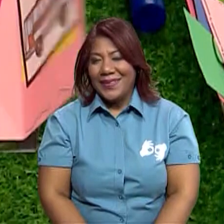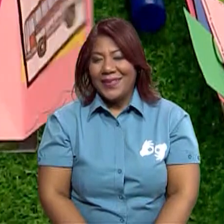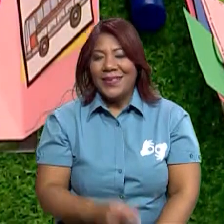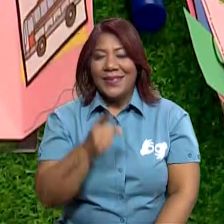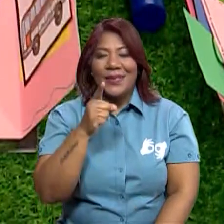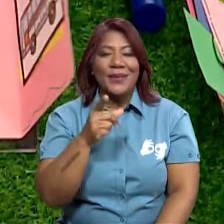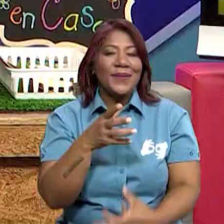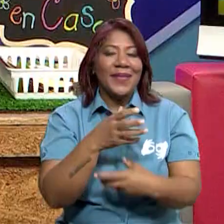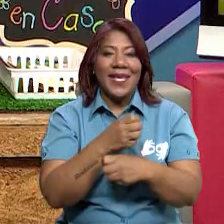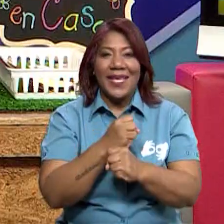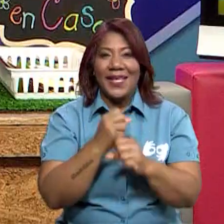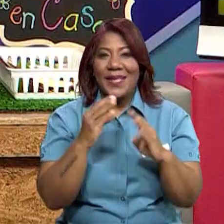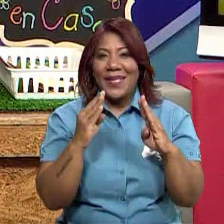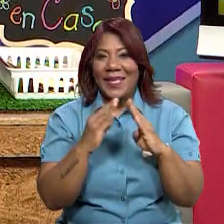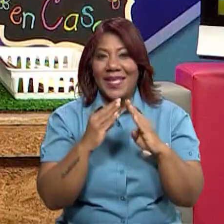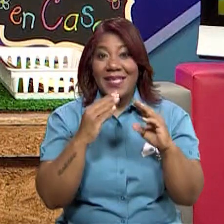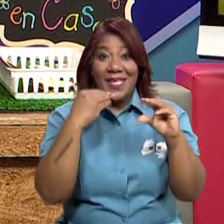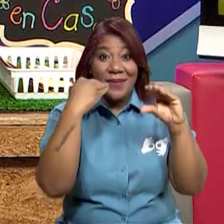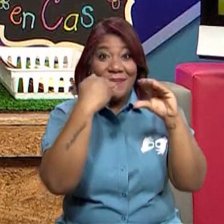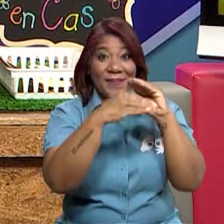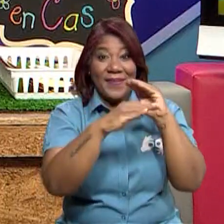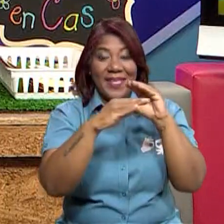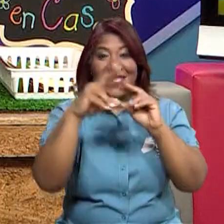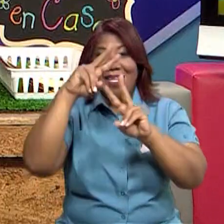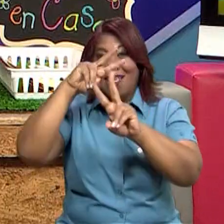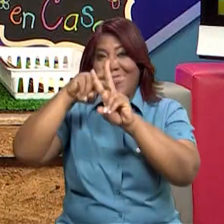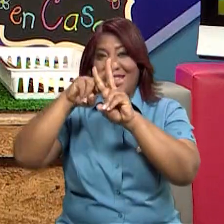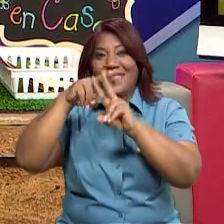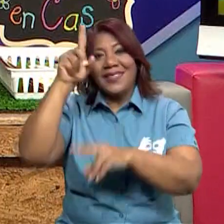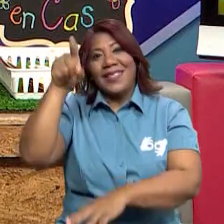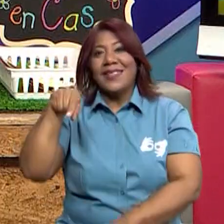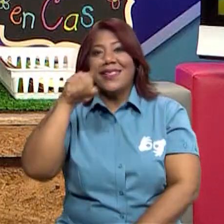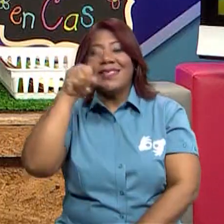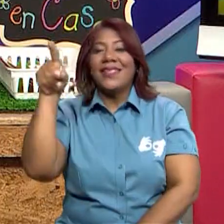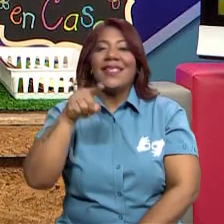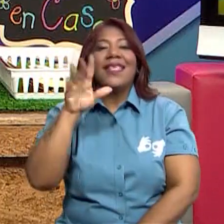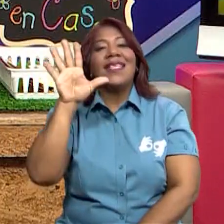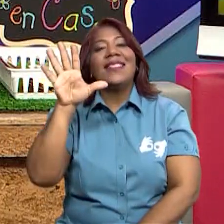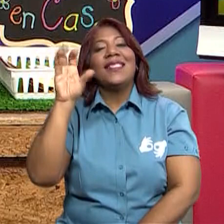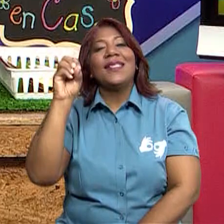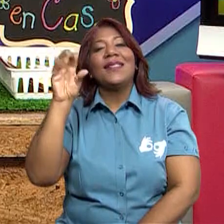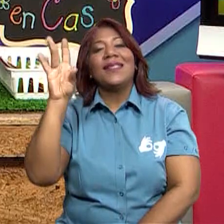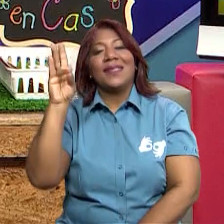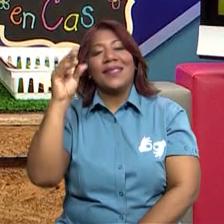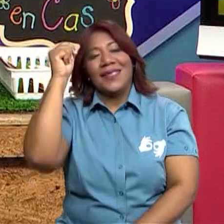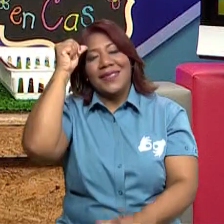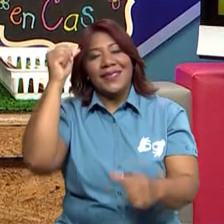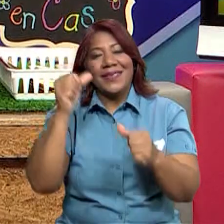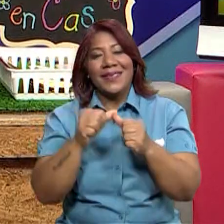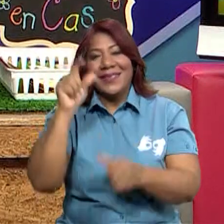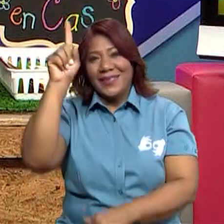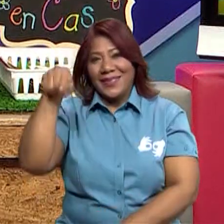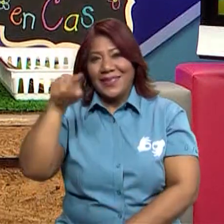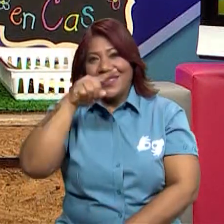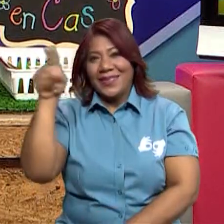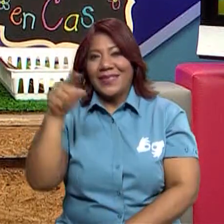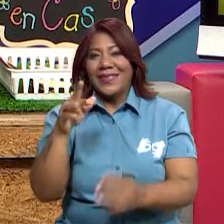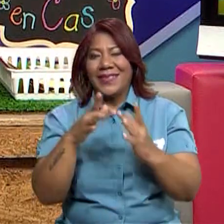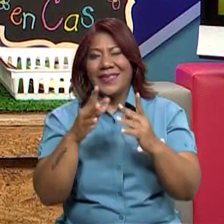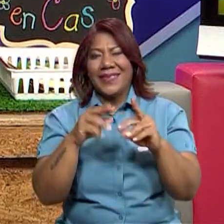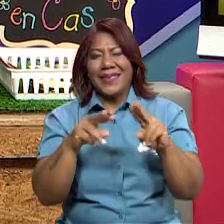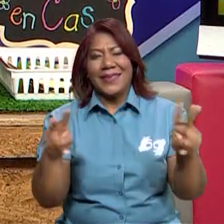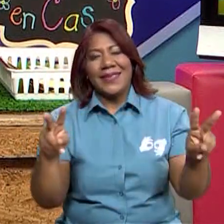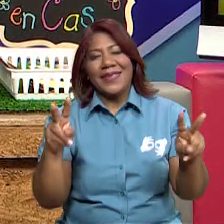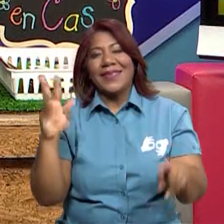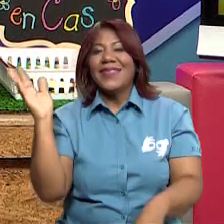invito a que lo hagas y lo subas al hashtag Estrella 507. Y recuerden que la estrella se conecta con la diversidad. Nos